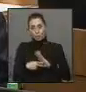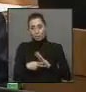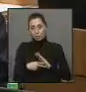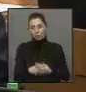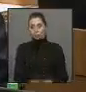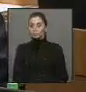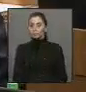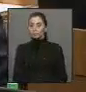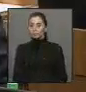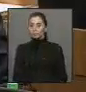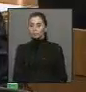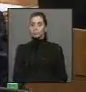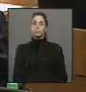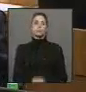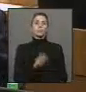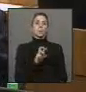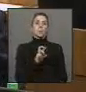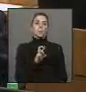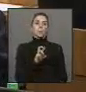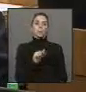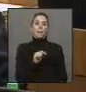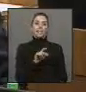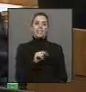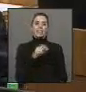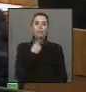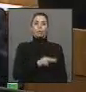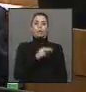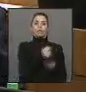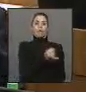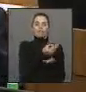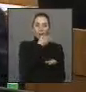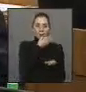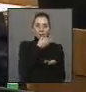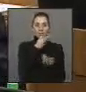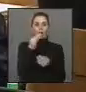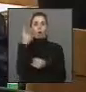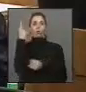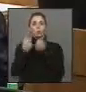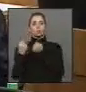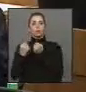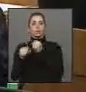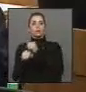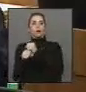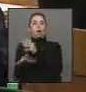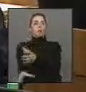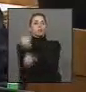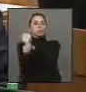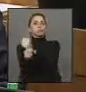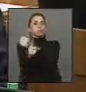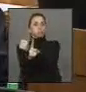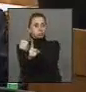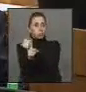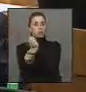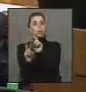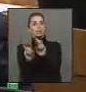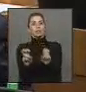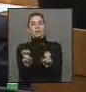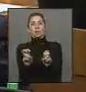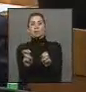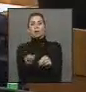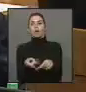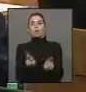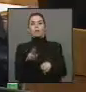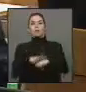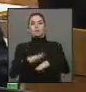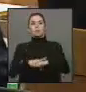de las patentes farmacéuticas o la creación de nuevos monopolios en este sentido, sino que además con el tema de las licencias de